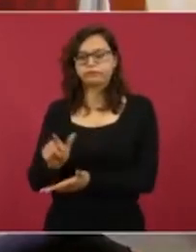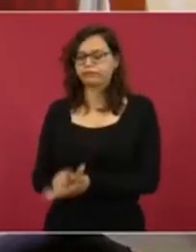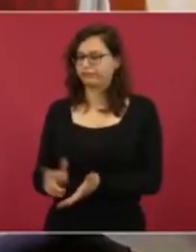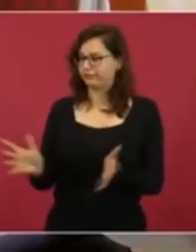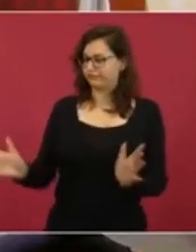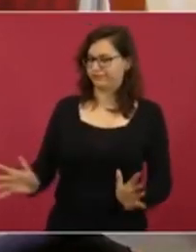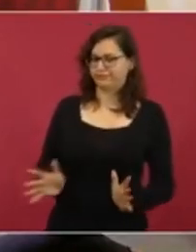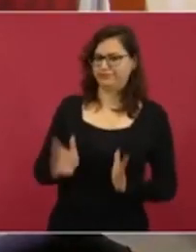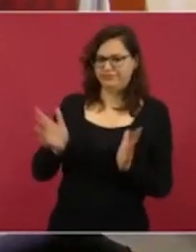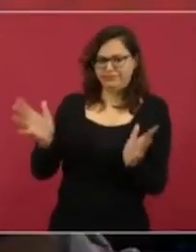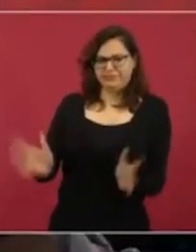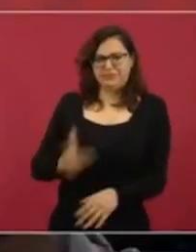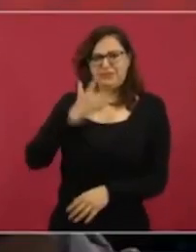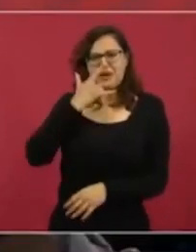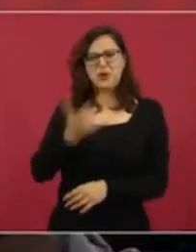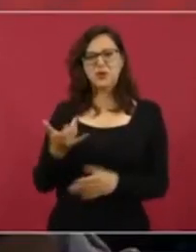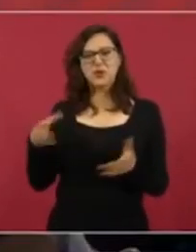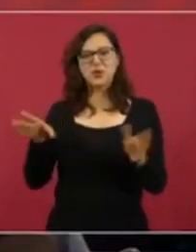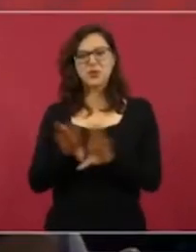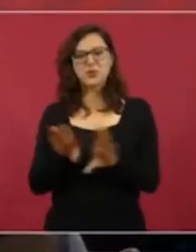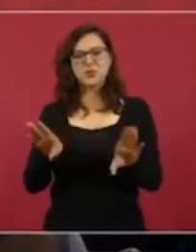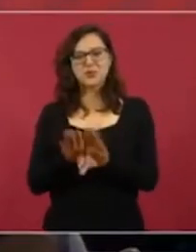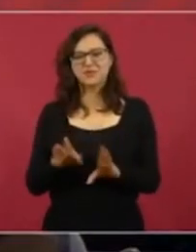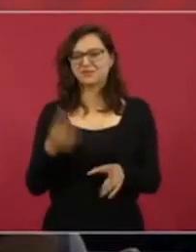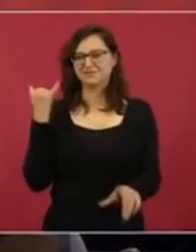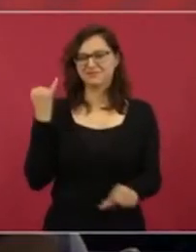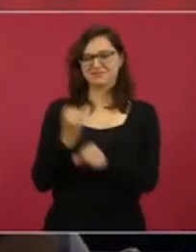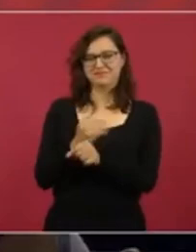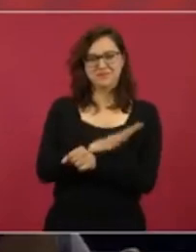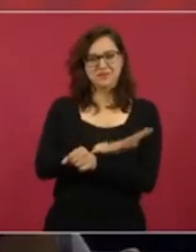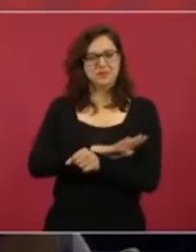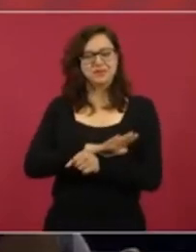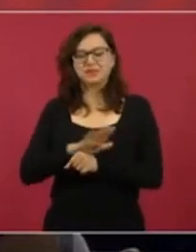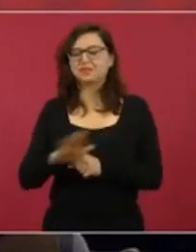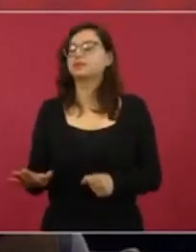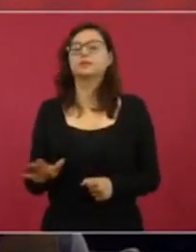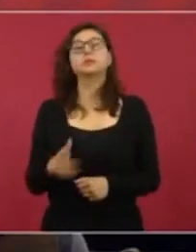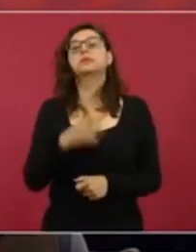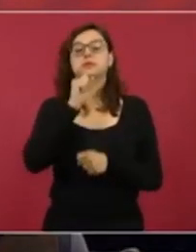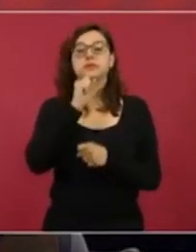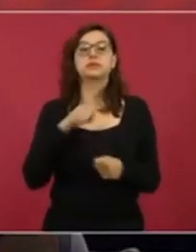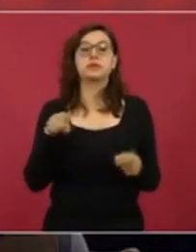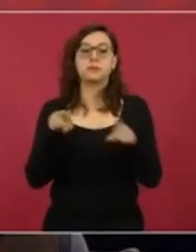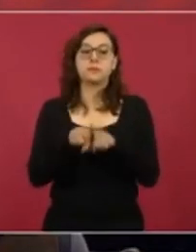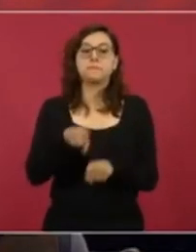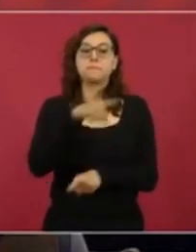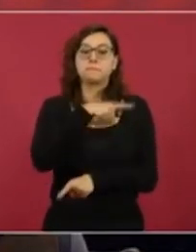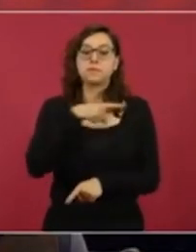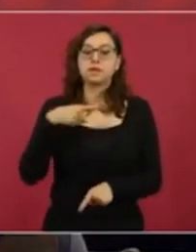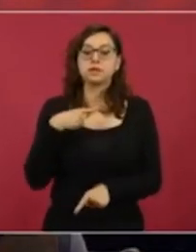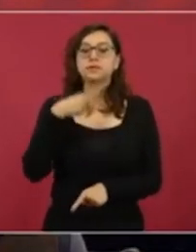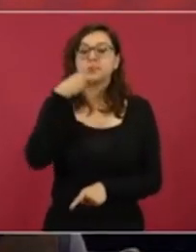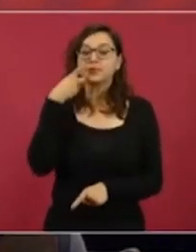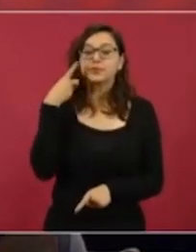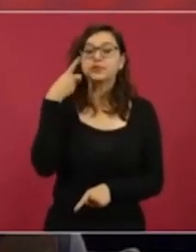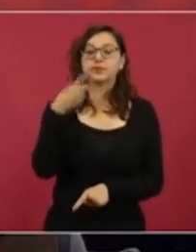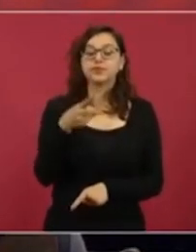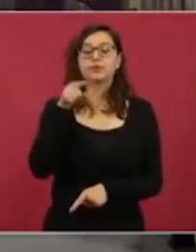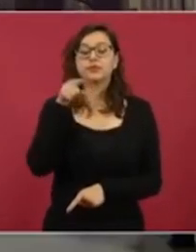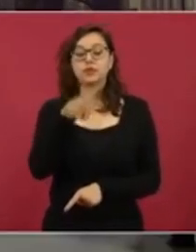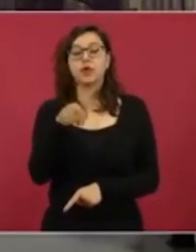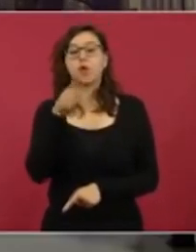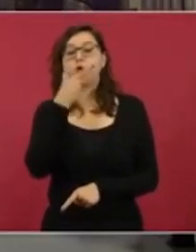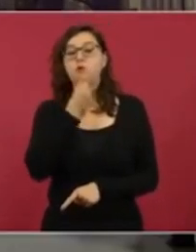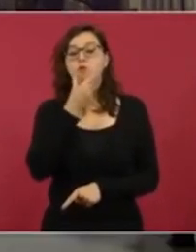atípico y se va a investigar al respecto. También llama la atención que este sujeto, Abel,